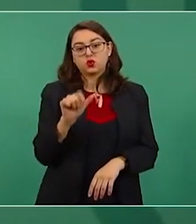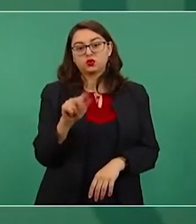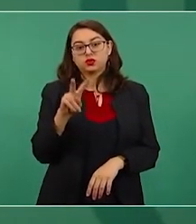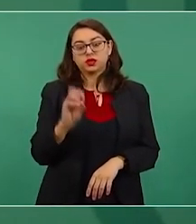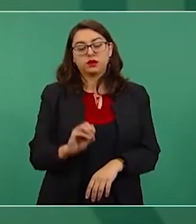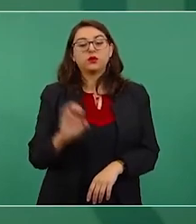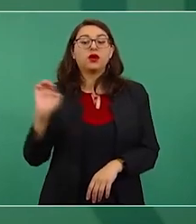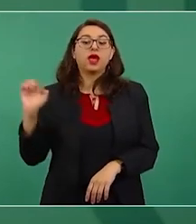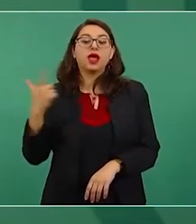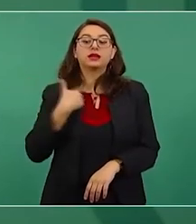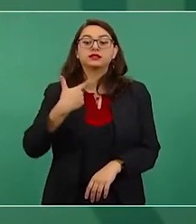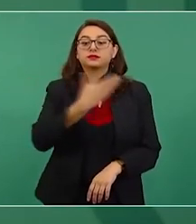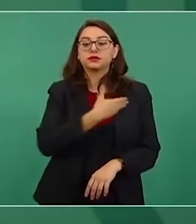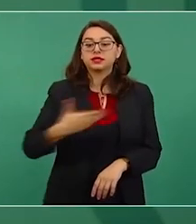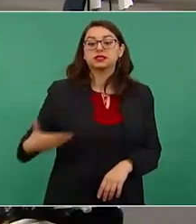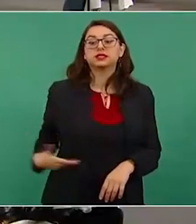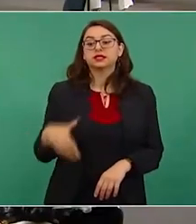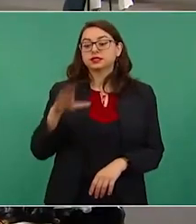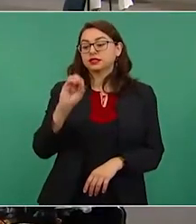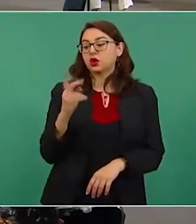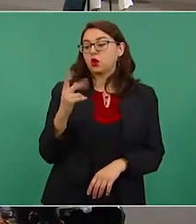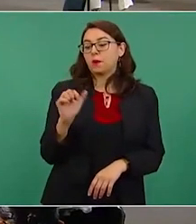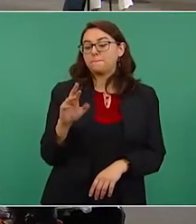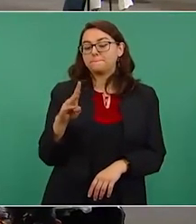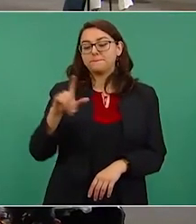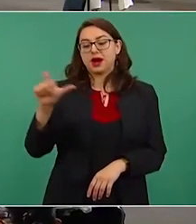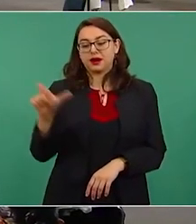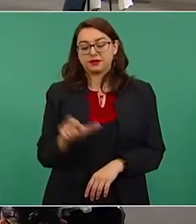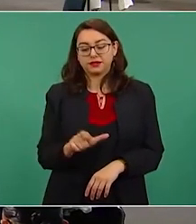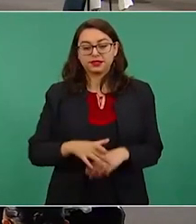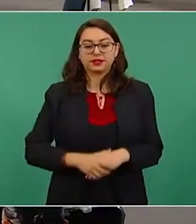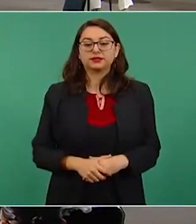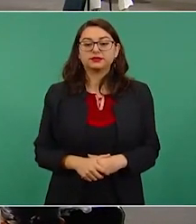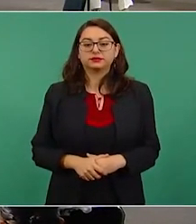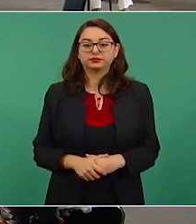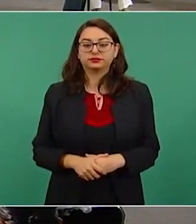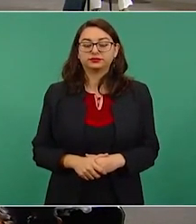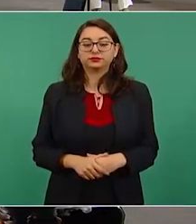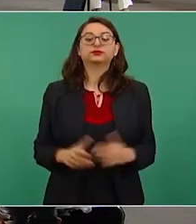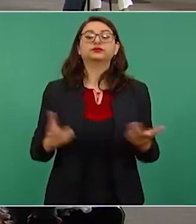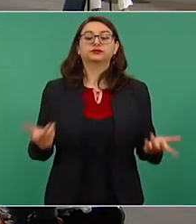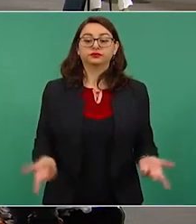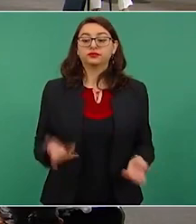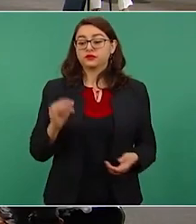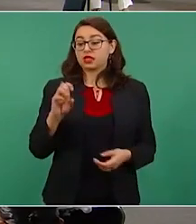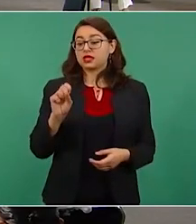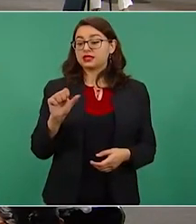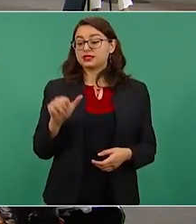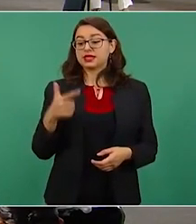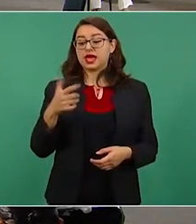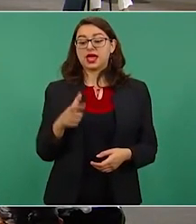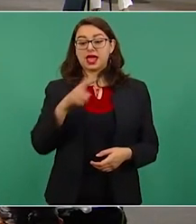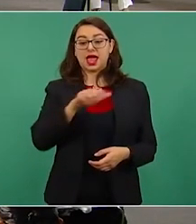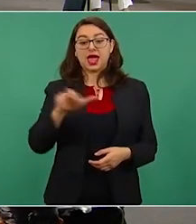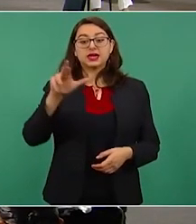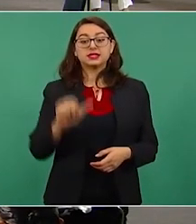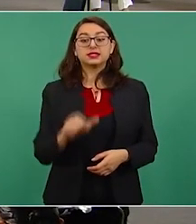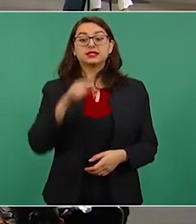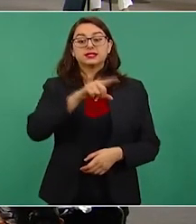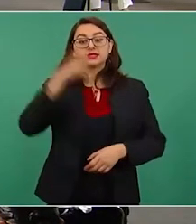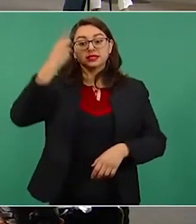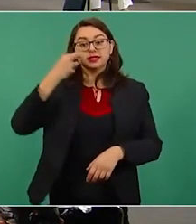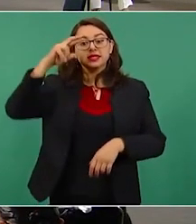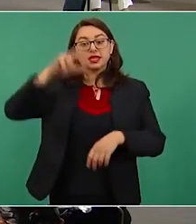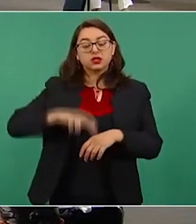expresidente de la Coparmex, para difundir el trabajo de esta asociación. Isa Guerra, directora de producción de la